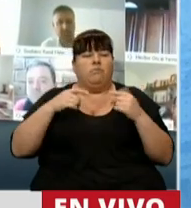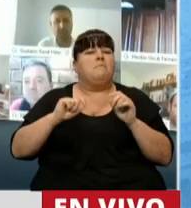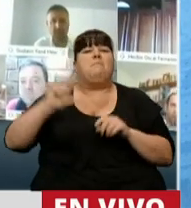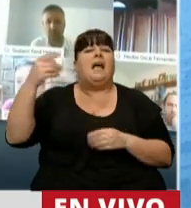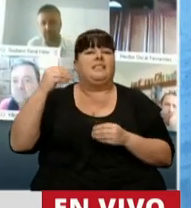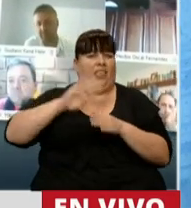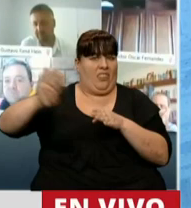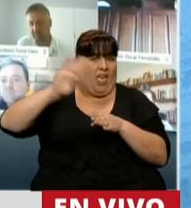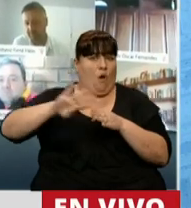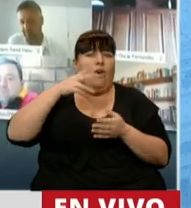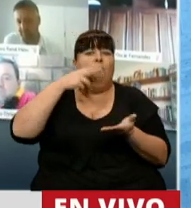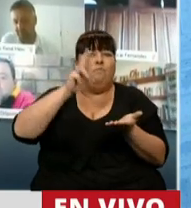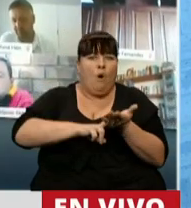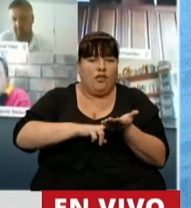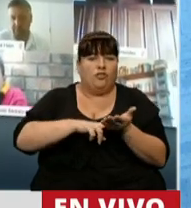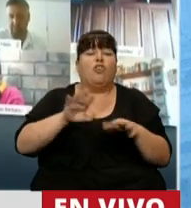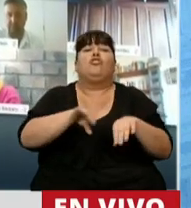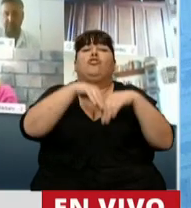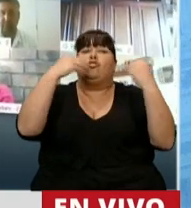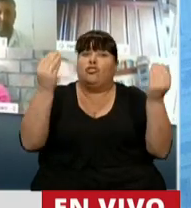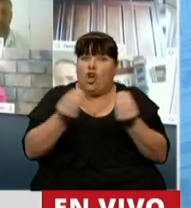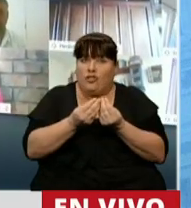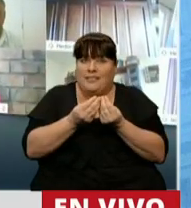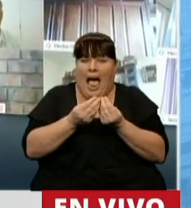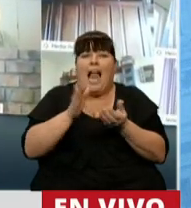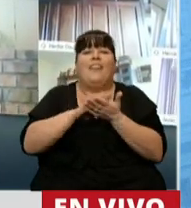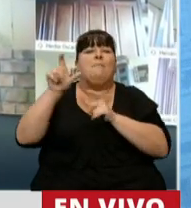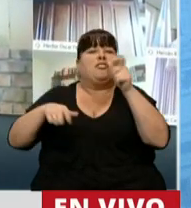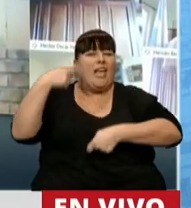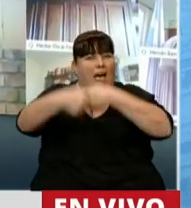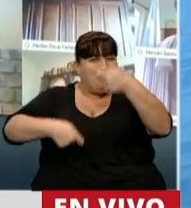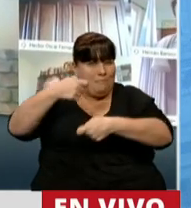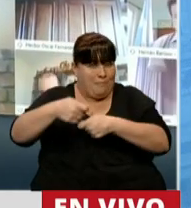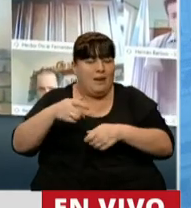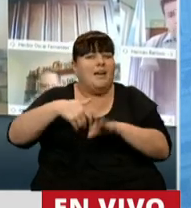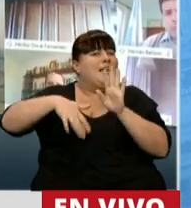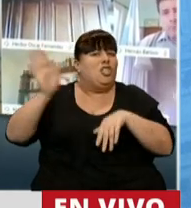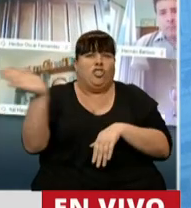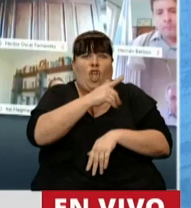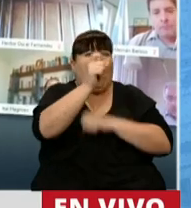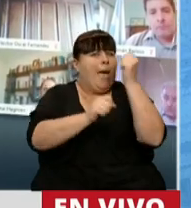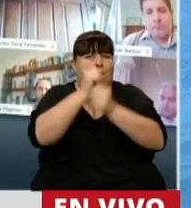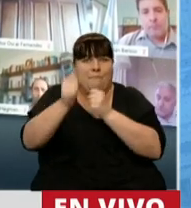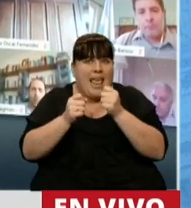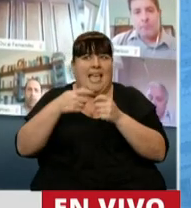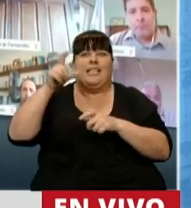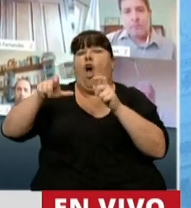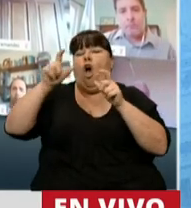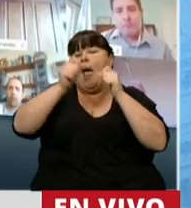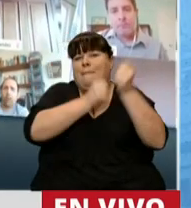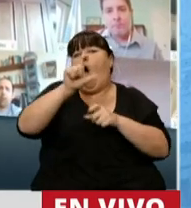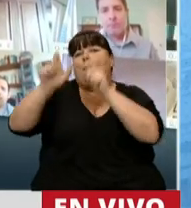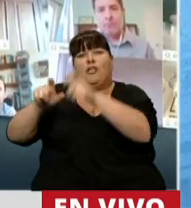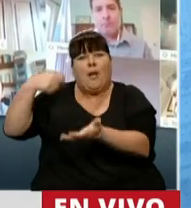incremento de la deuda tributaria del total del universo de contribuyentes. Es decir, impactó a todas las empresas en contribuyentes,